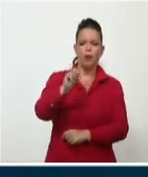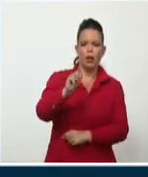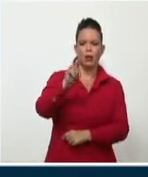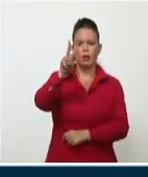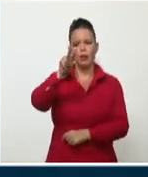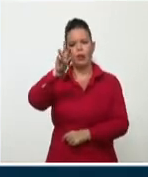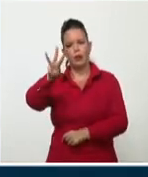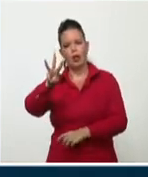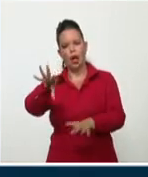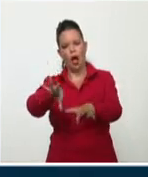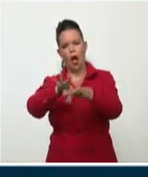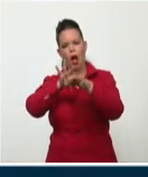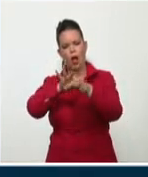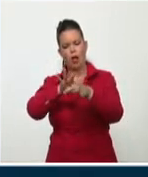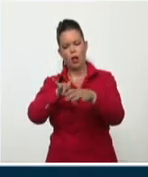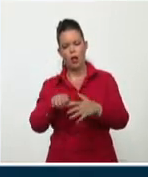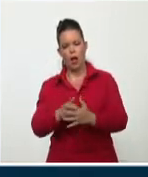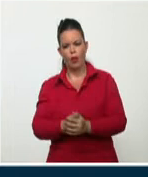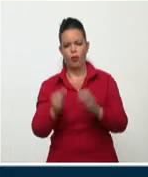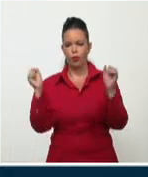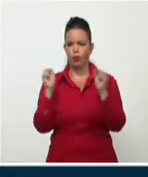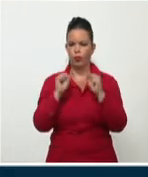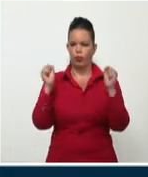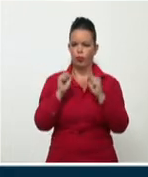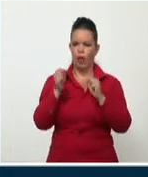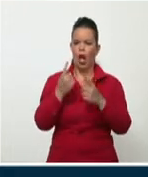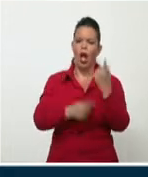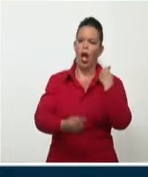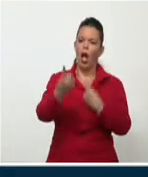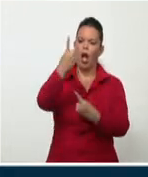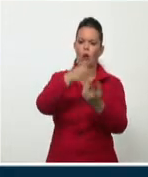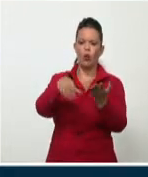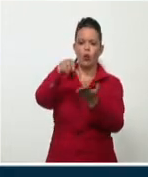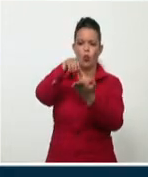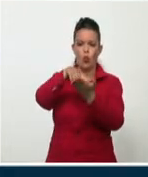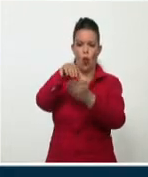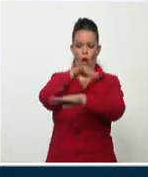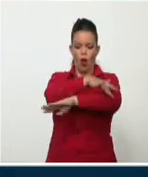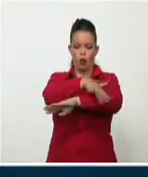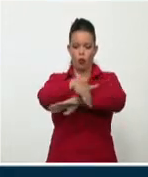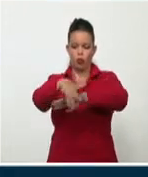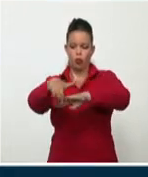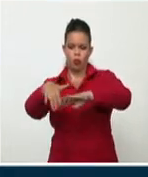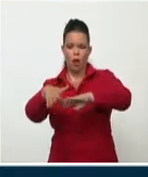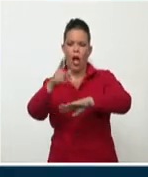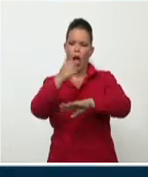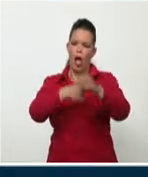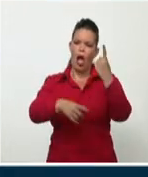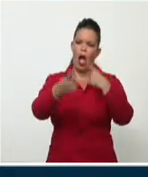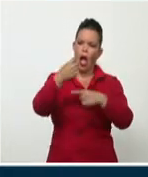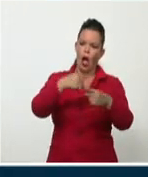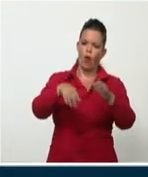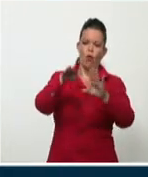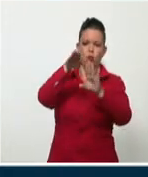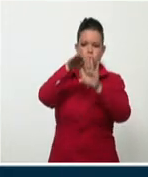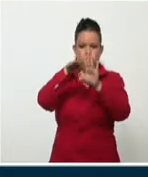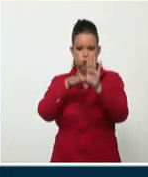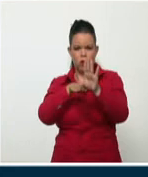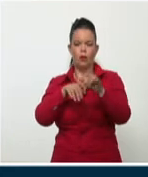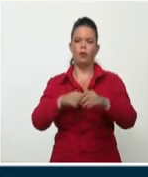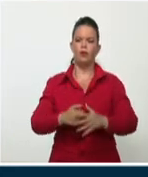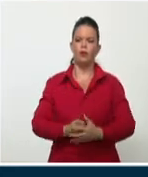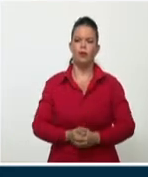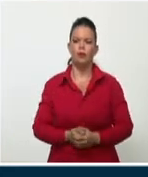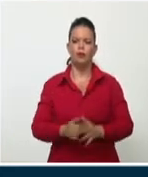grados Celsius en gran parte del territorio nacional, solamente superiores en algunas localidades costeras e inferiores en algunos puntos del interior de la parte occidental. En la tarde tendremos